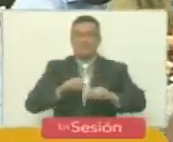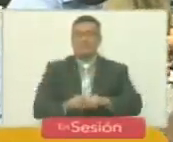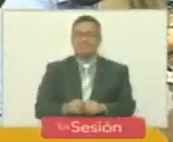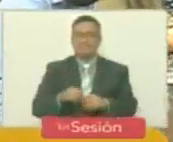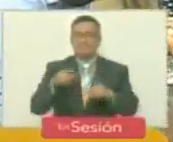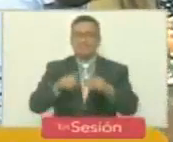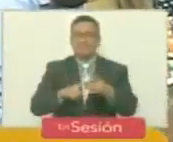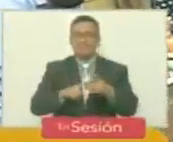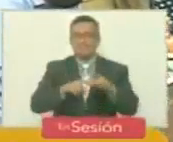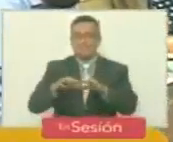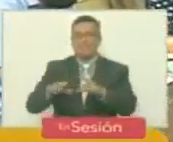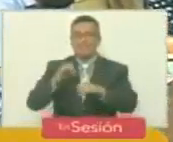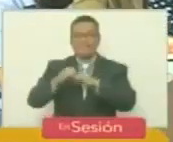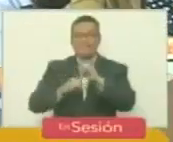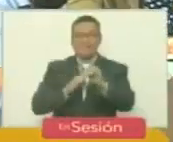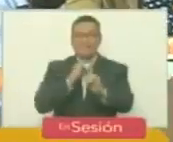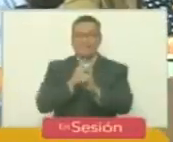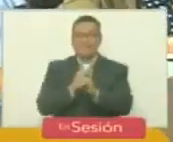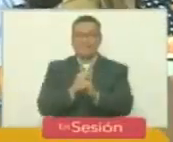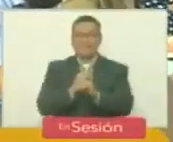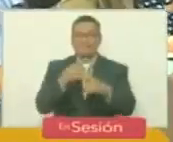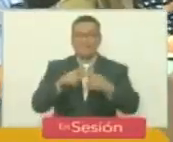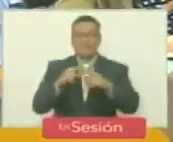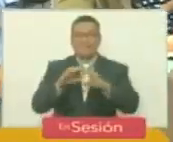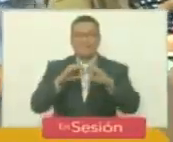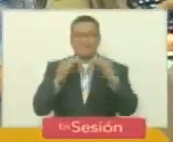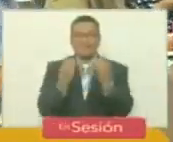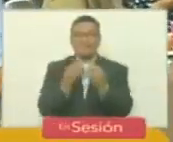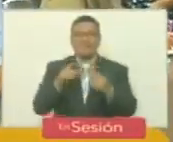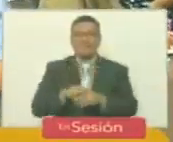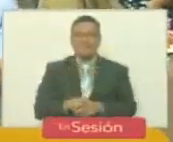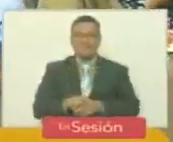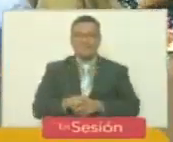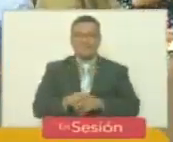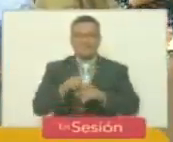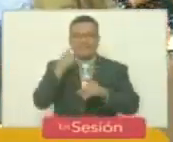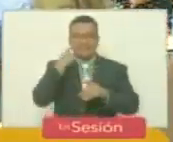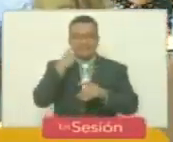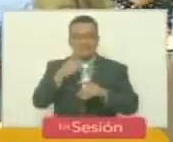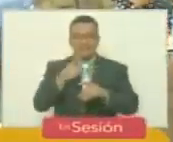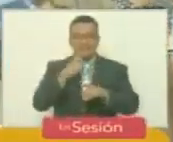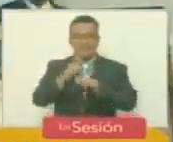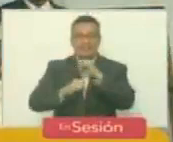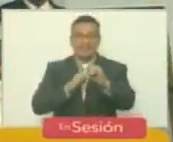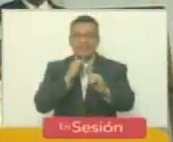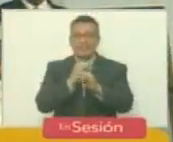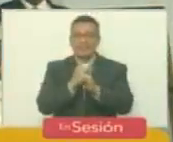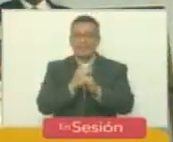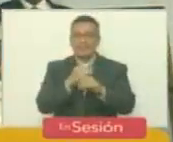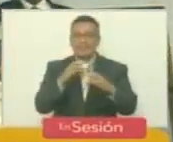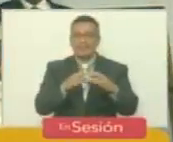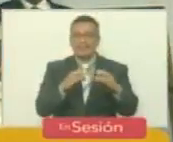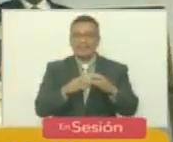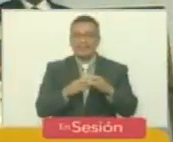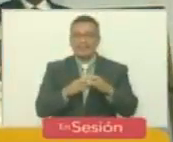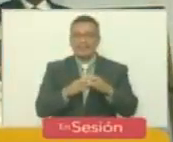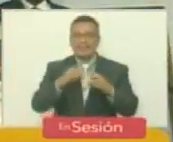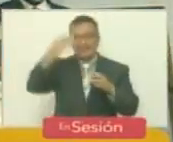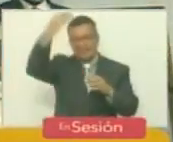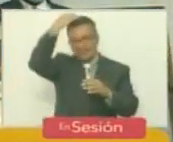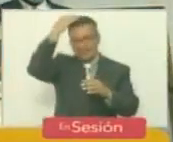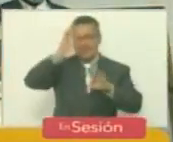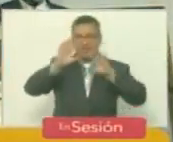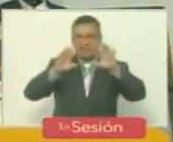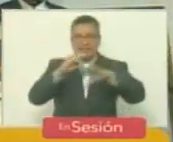Corte Penal Internacional y otros organismos y tribunales internacionales ante el Reino de los